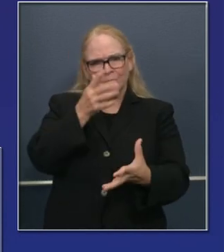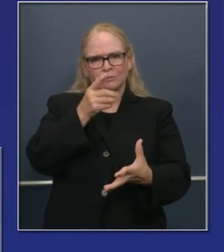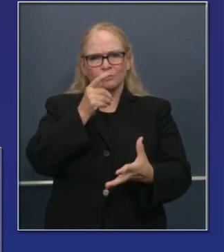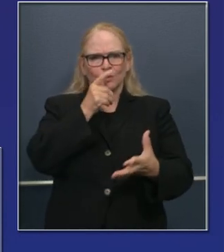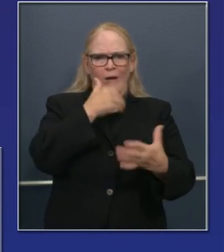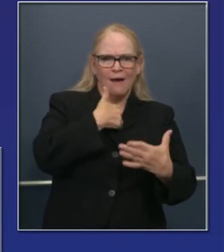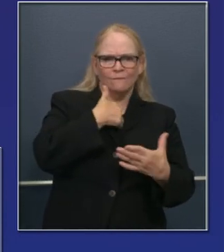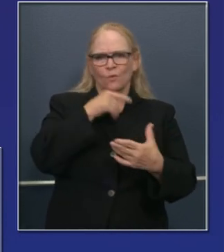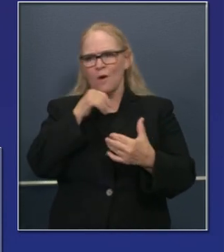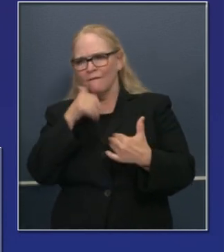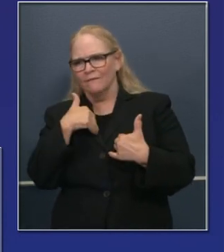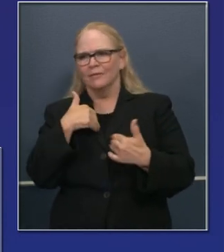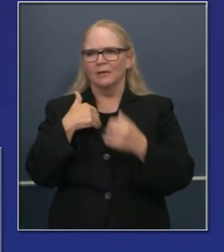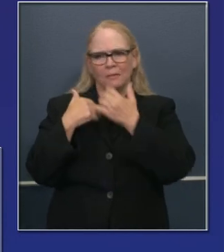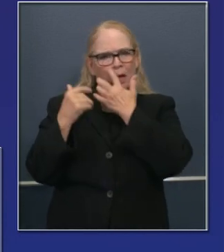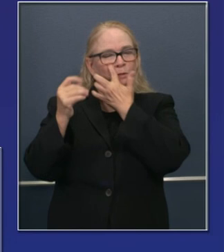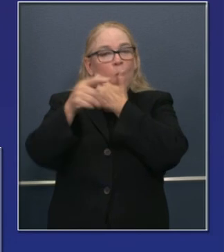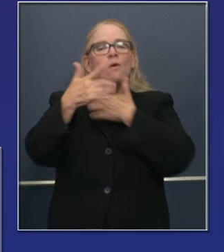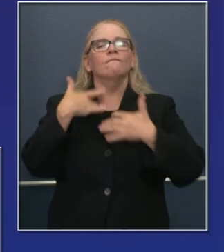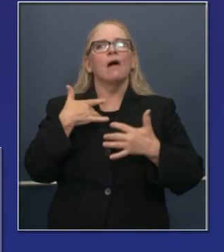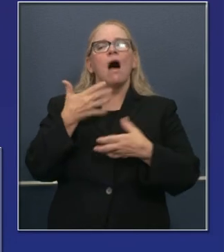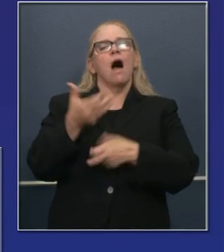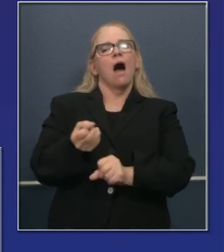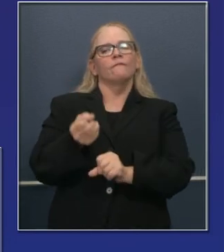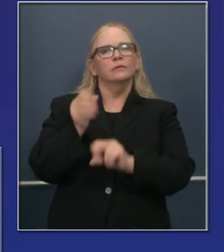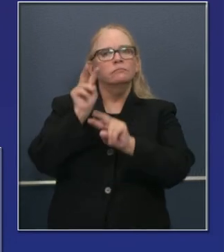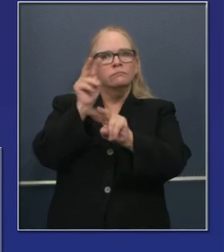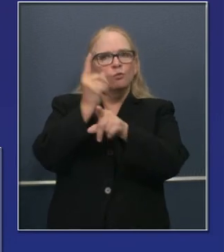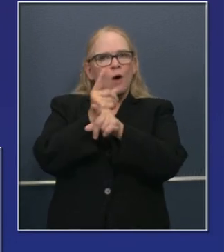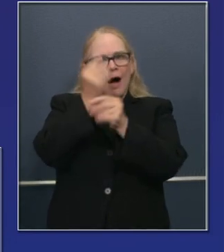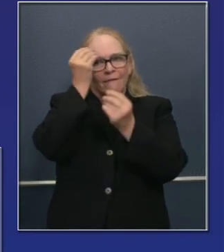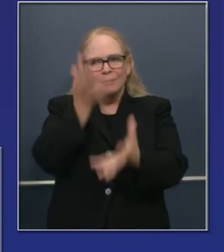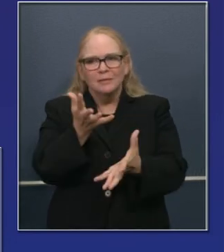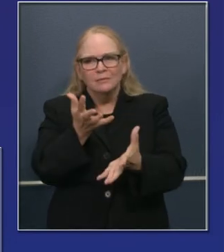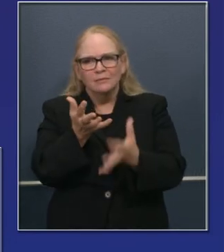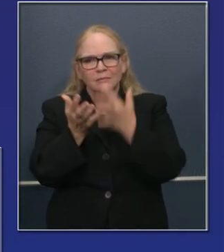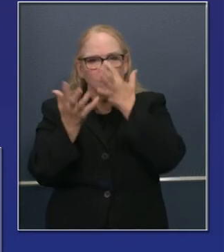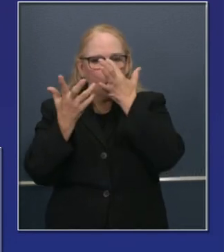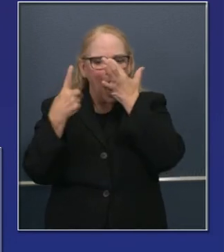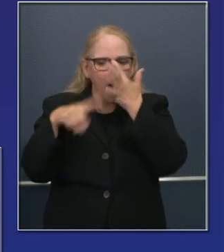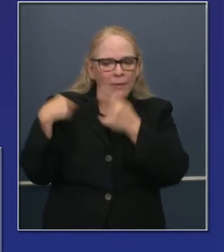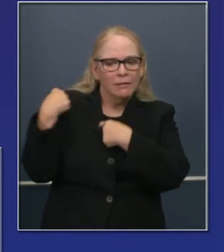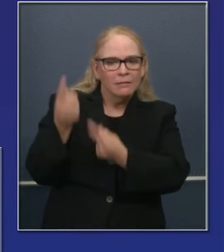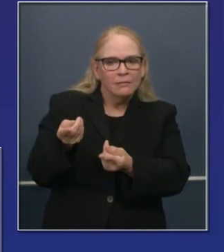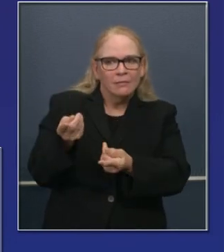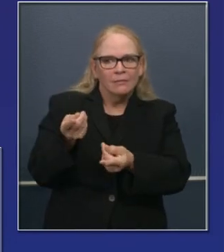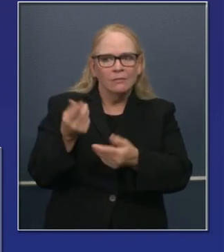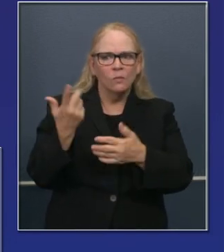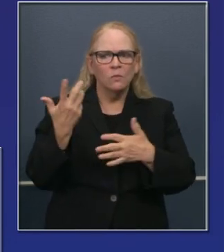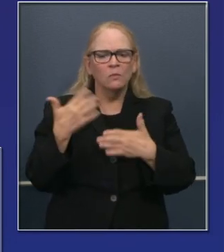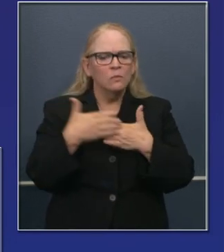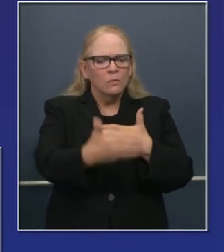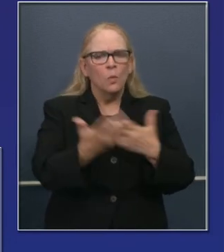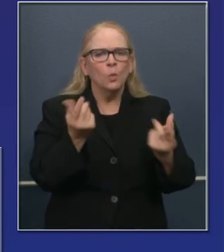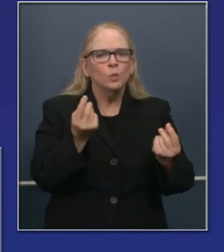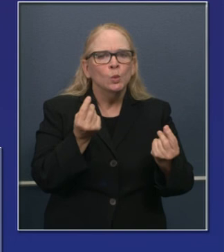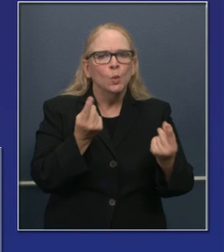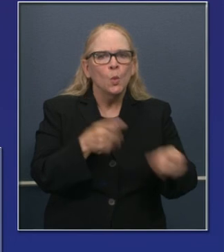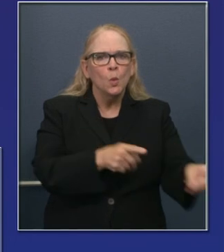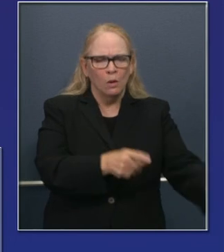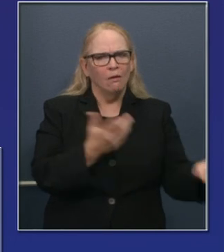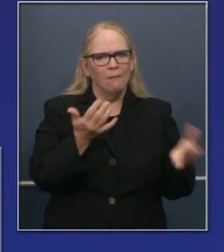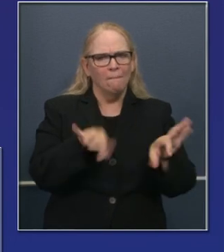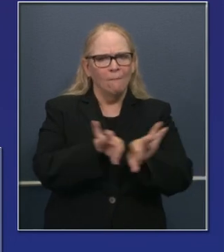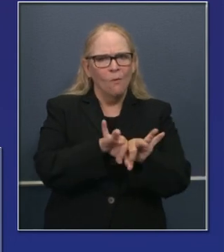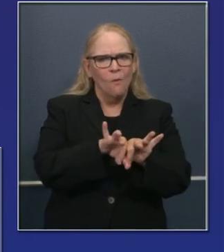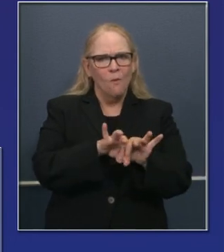nivel local, para que los californianos se sientan confiados en las tendencias, dónde estamos y hacia dónde nos dirigimos. Quiero tomar un